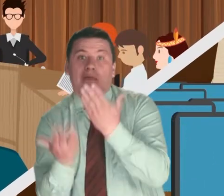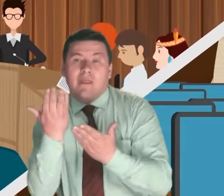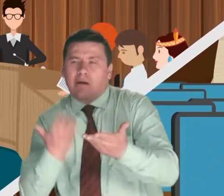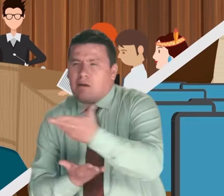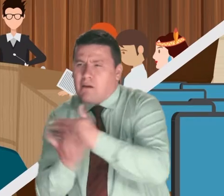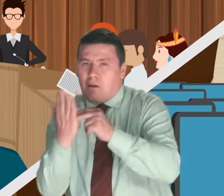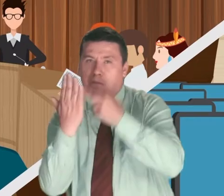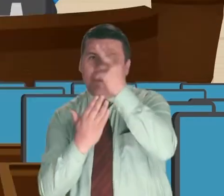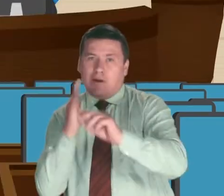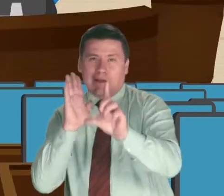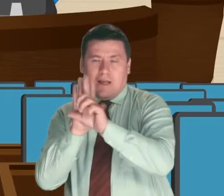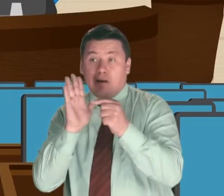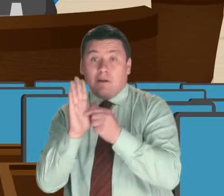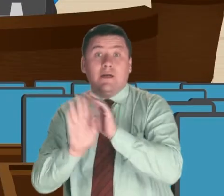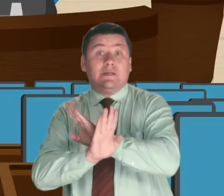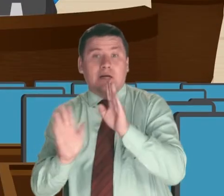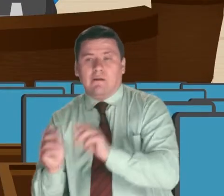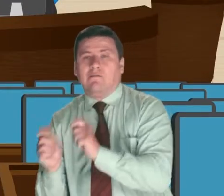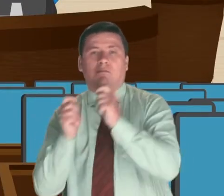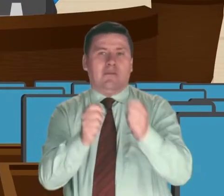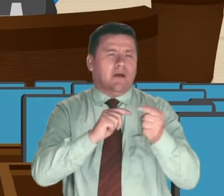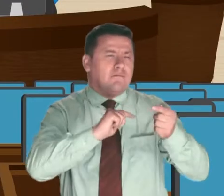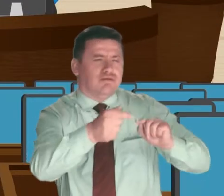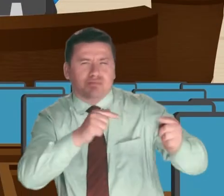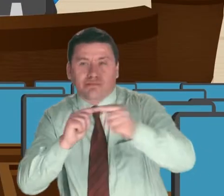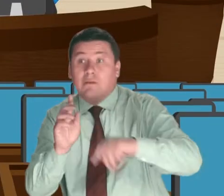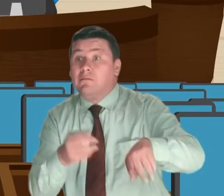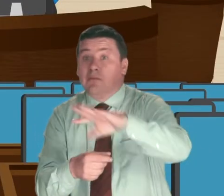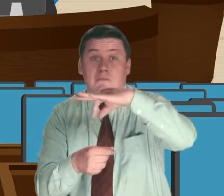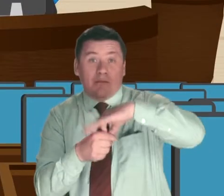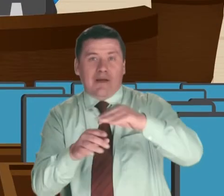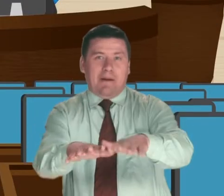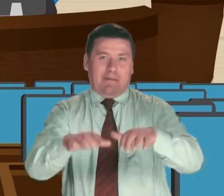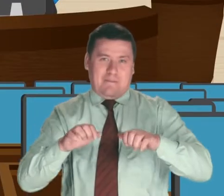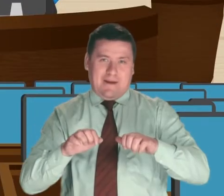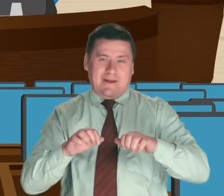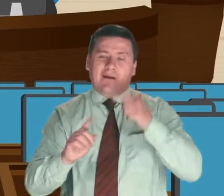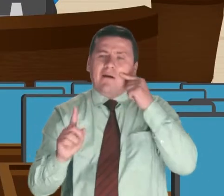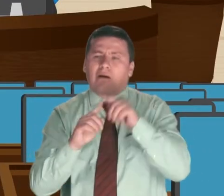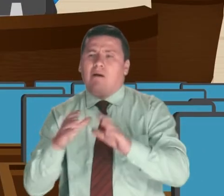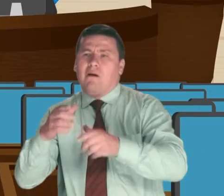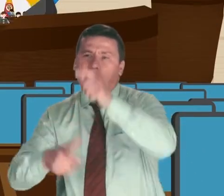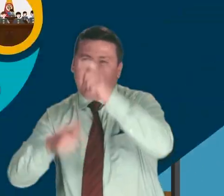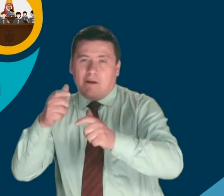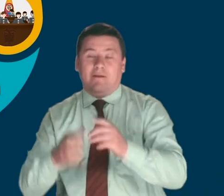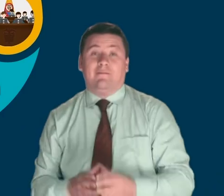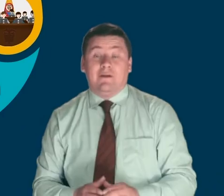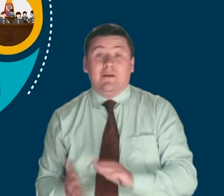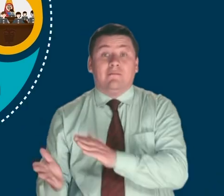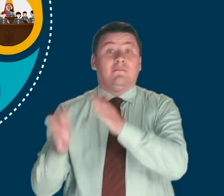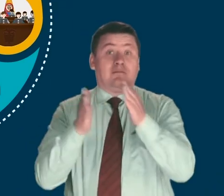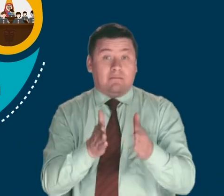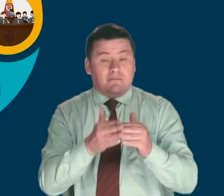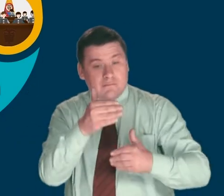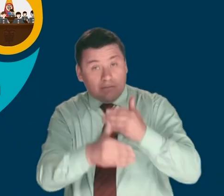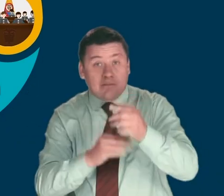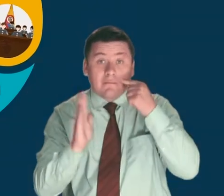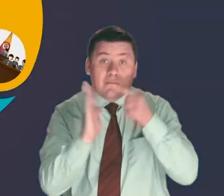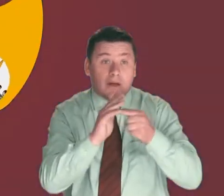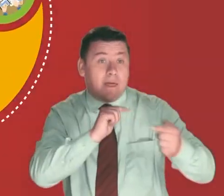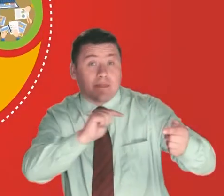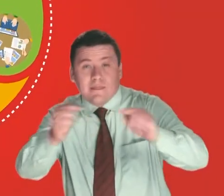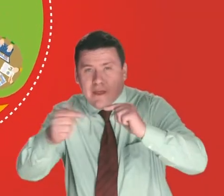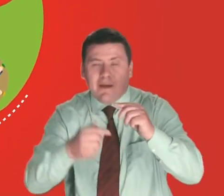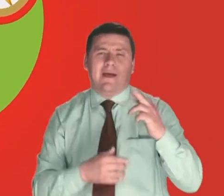temática del proyecto de ley. Luego pasa a ser debatido y votado en la plenaria de la respectiva Cámara. Posteriormente, el procedimiento de